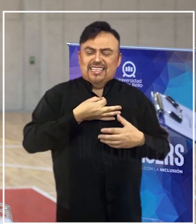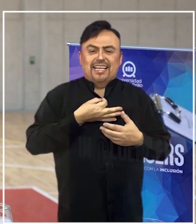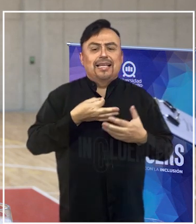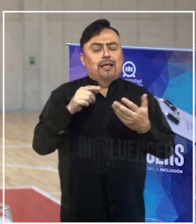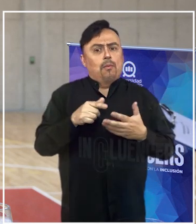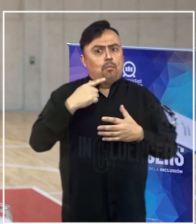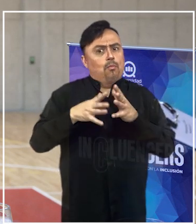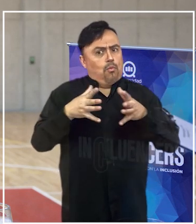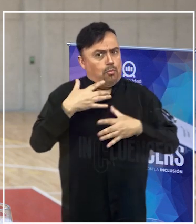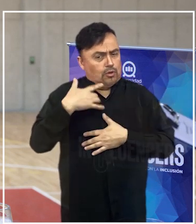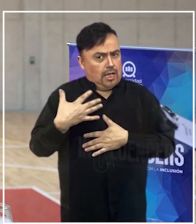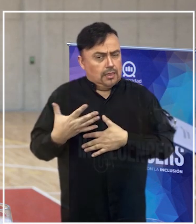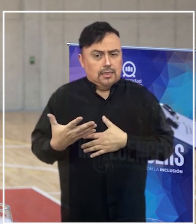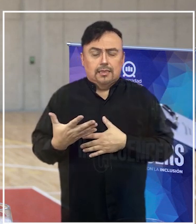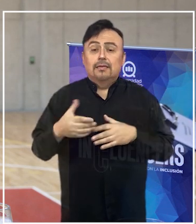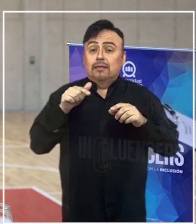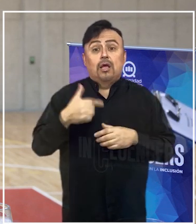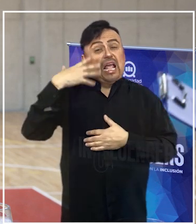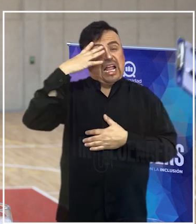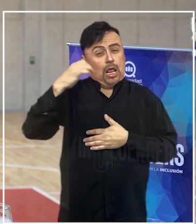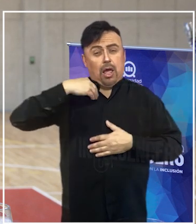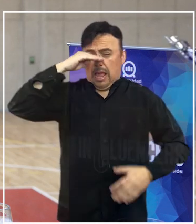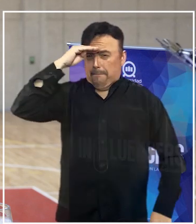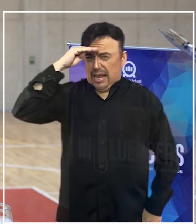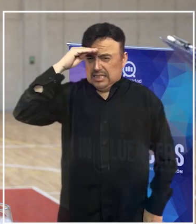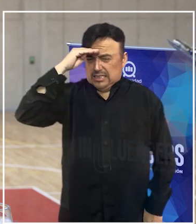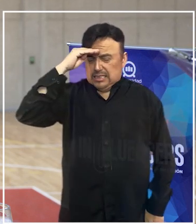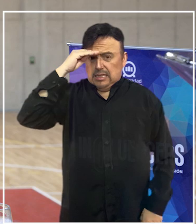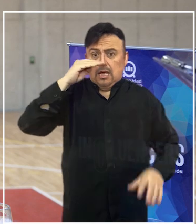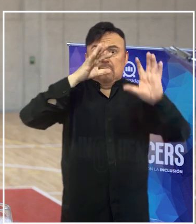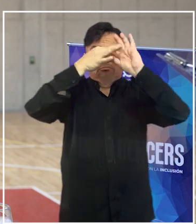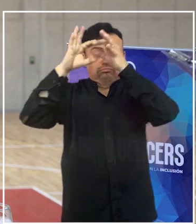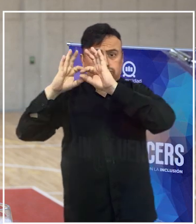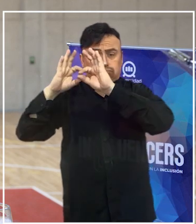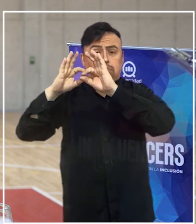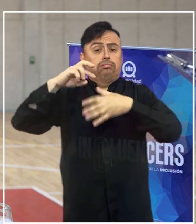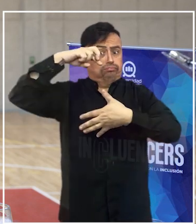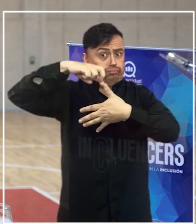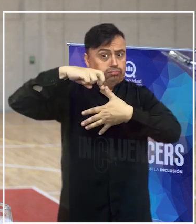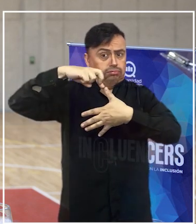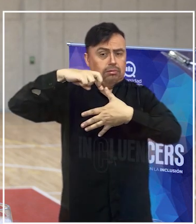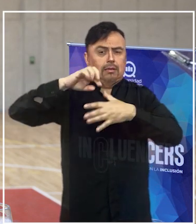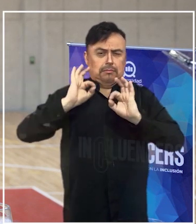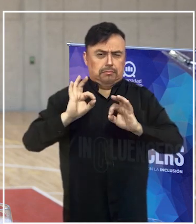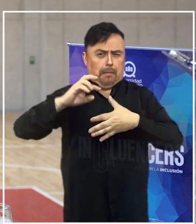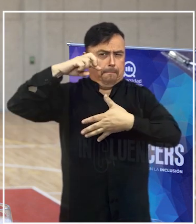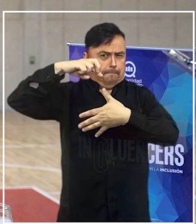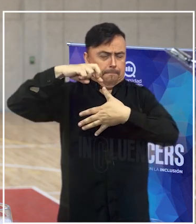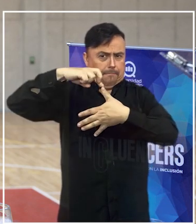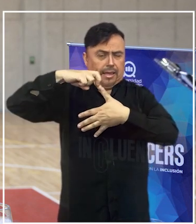muy significativos. Creo que la experiencia de los Juegos Panamericanos y muy particularmente los Parapanamericanos fueron